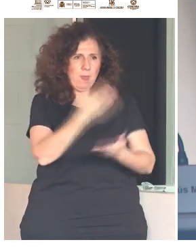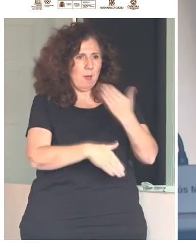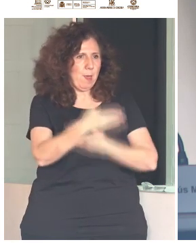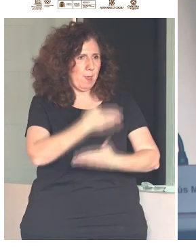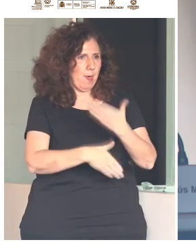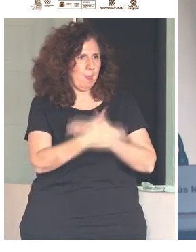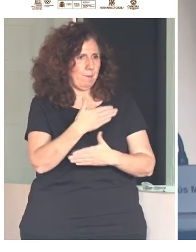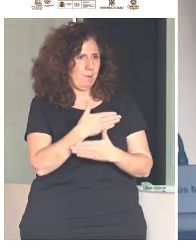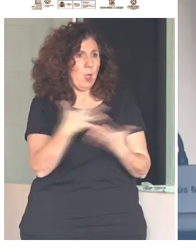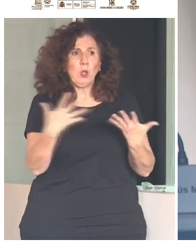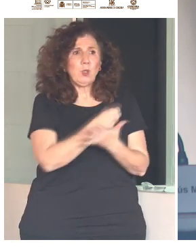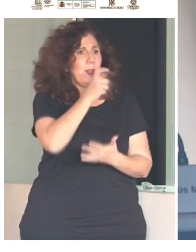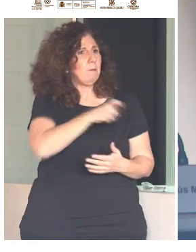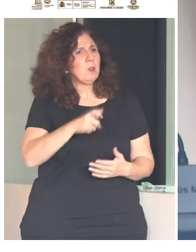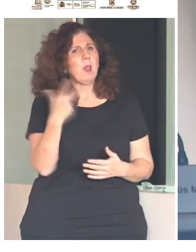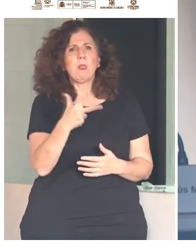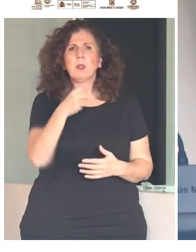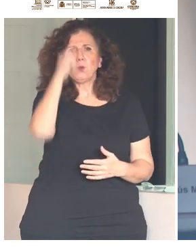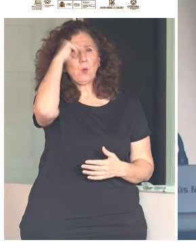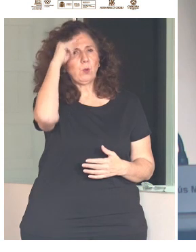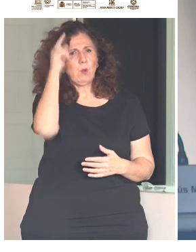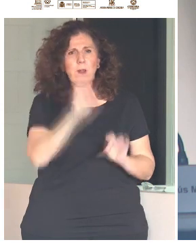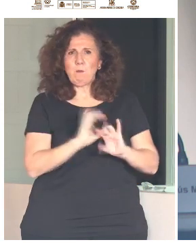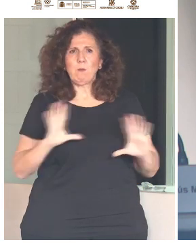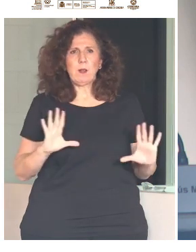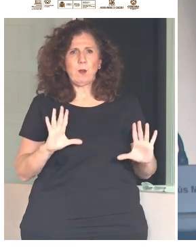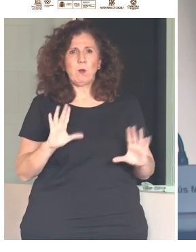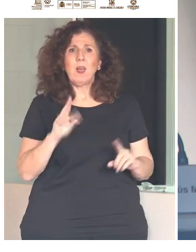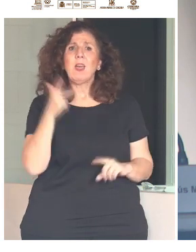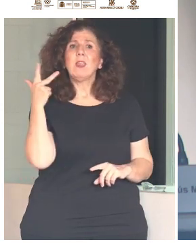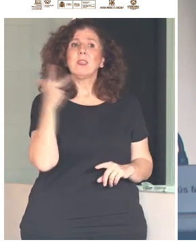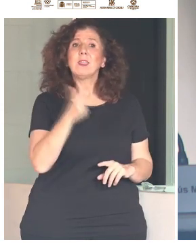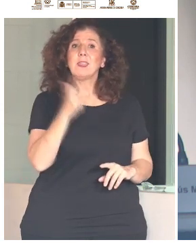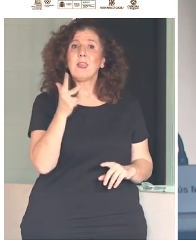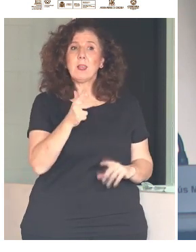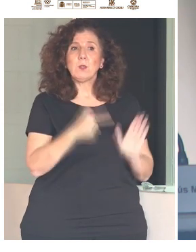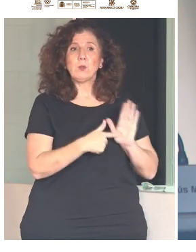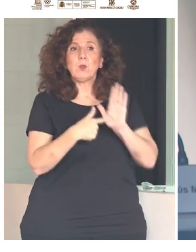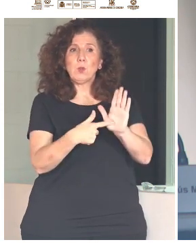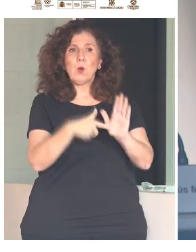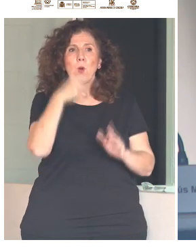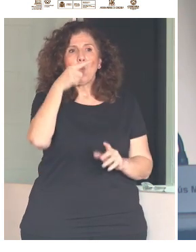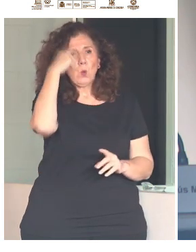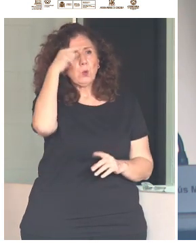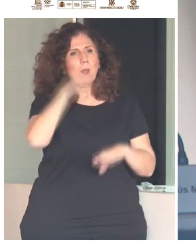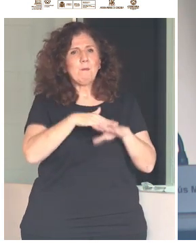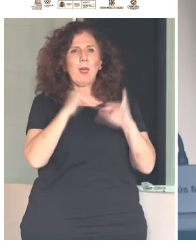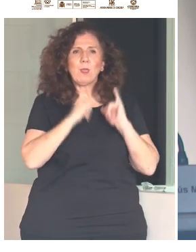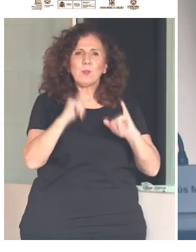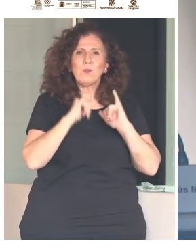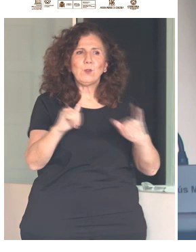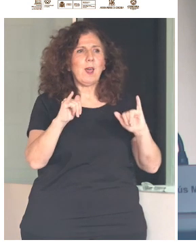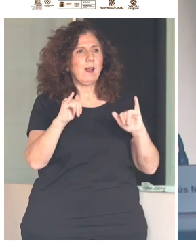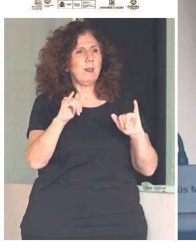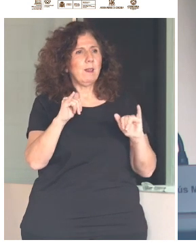tiene derechos culturales. Esos derechos garantizan el derecho a participar y disfrutar de los beneficios de la